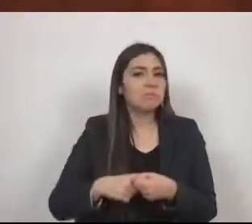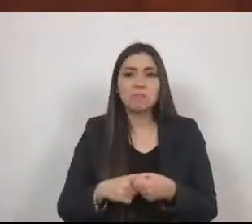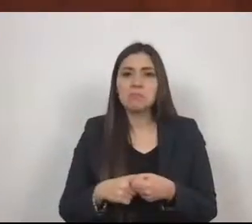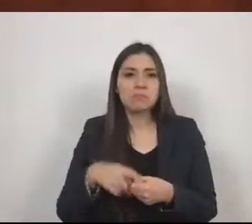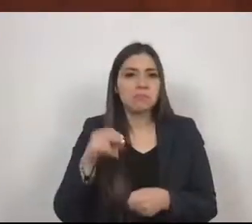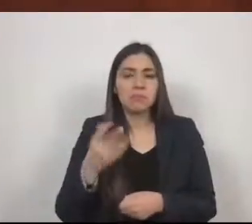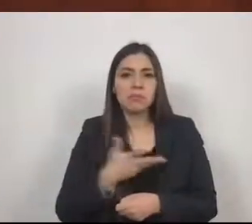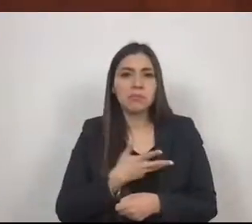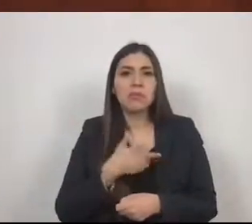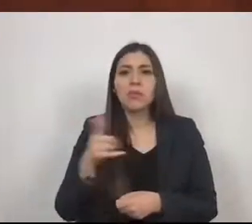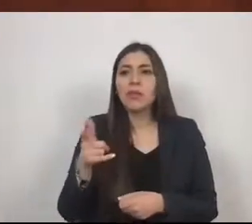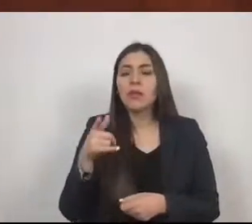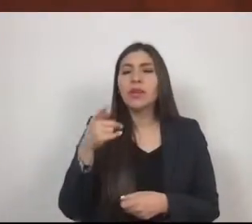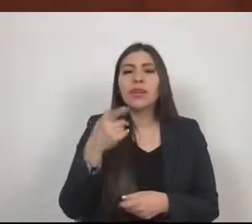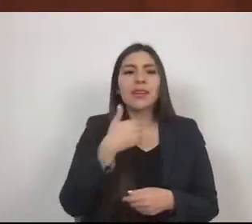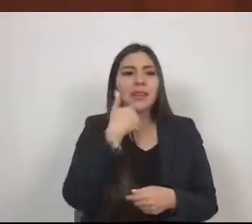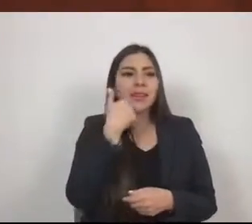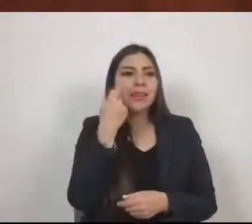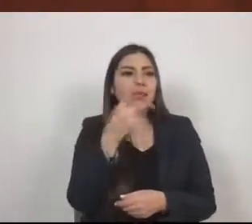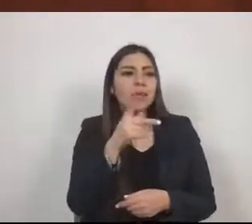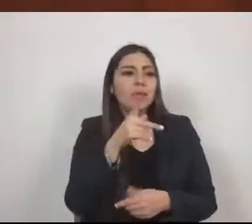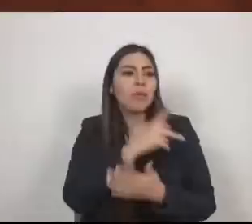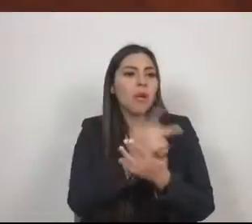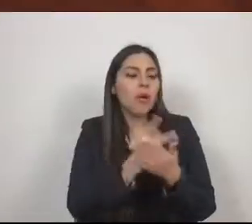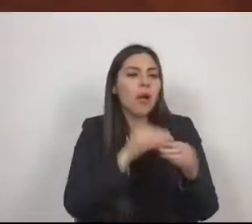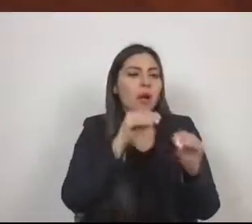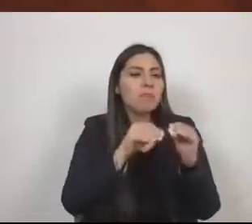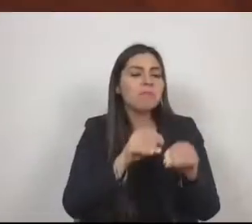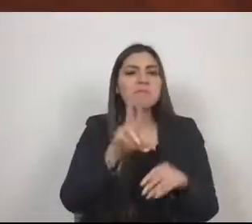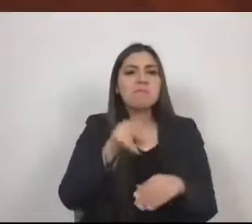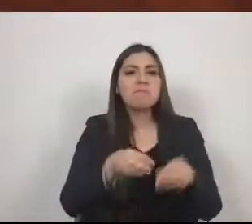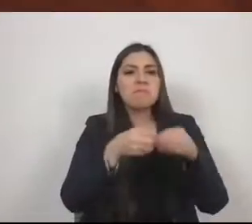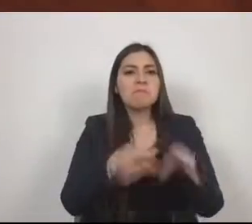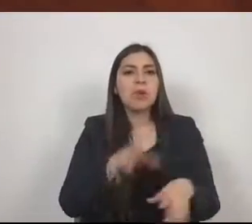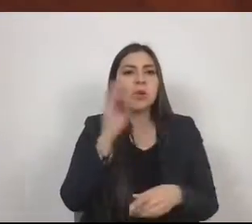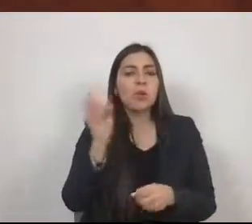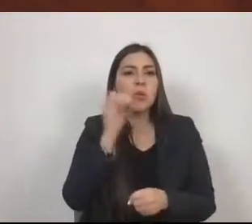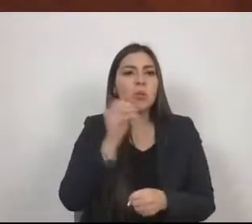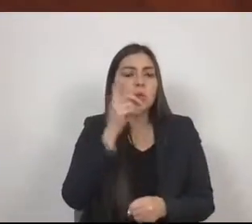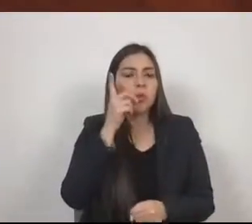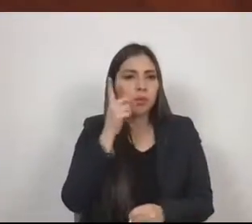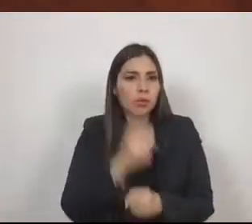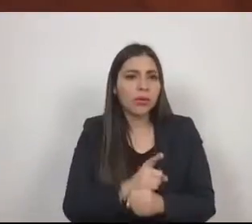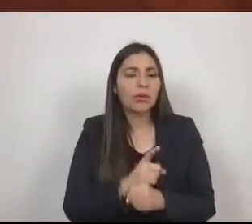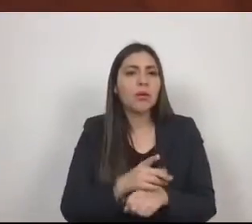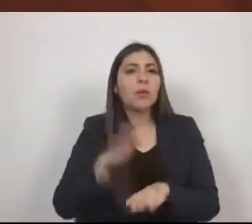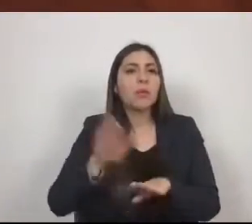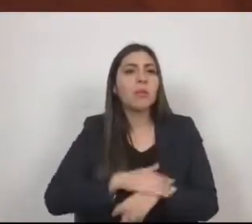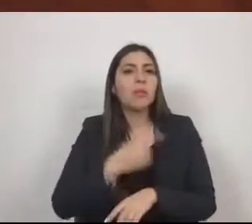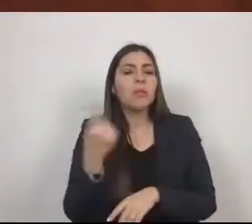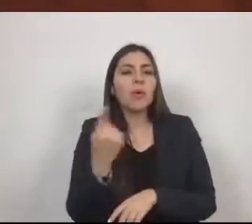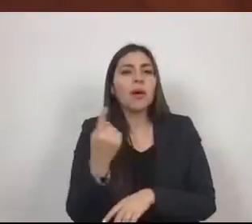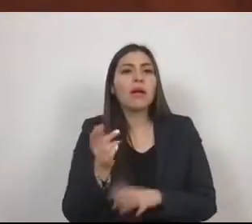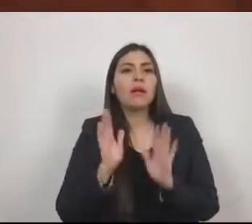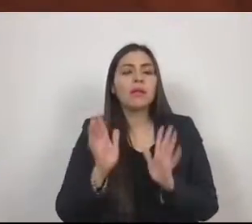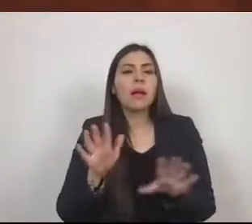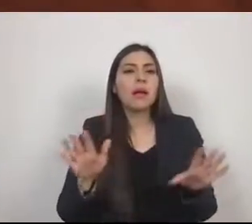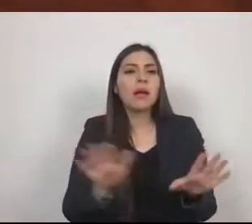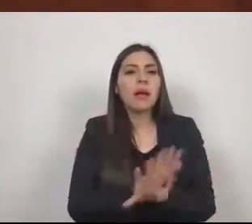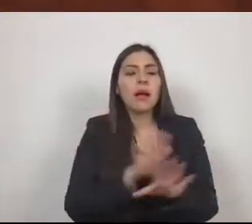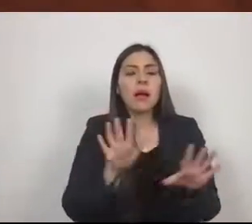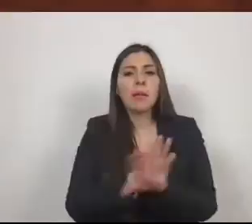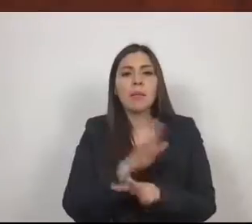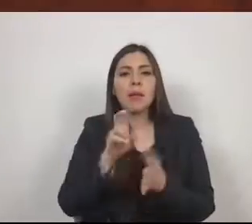de aplicar políticas públicas más eficientes y fiscalizadas, debido a que se había modificado la integración del